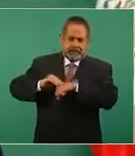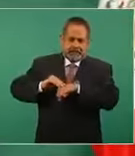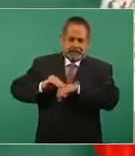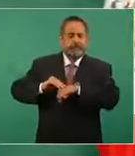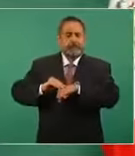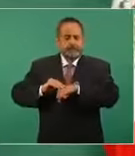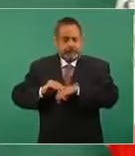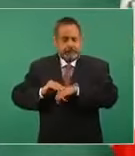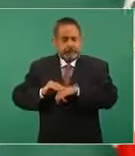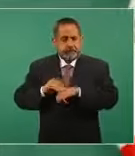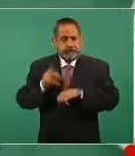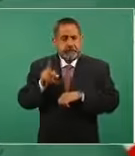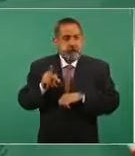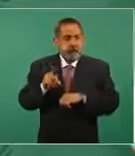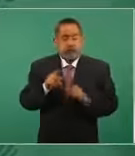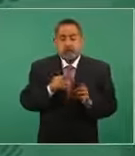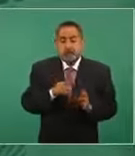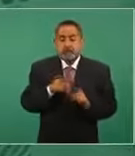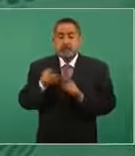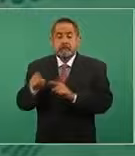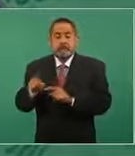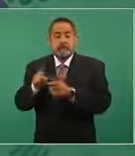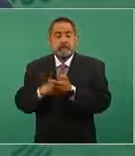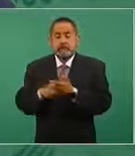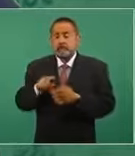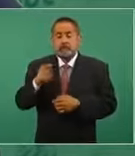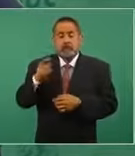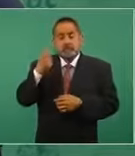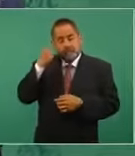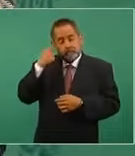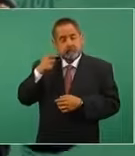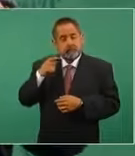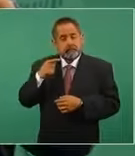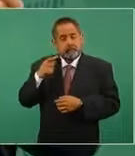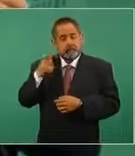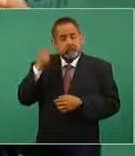quienes reciben una pensión,